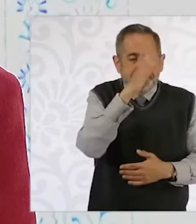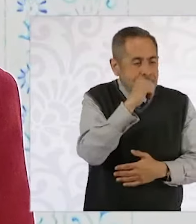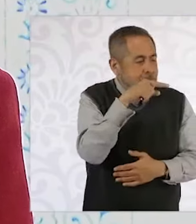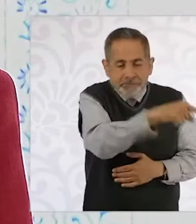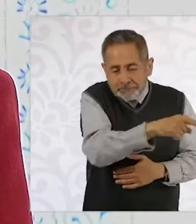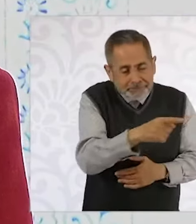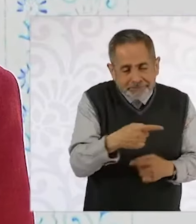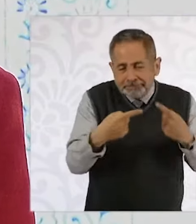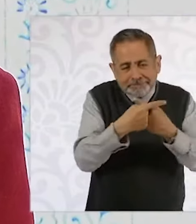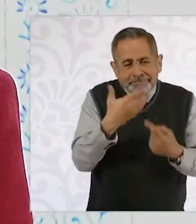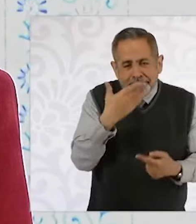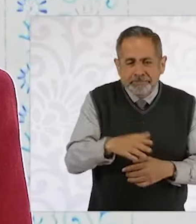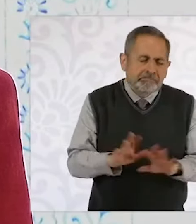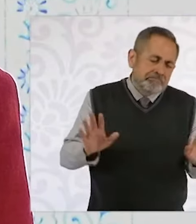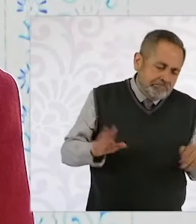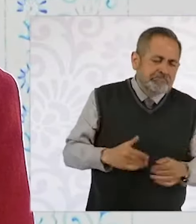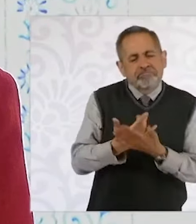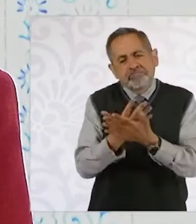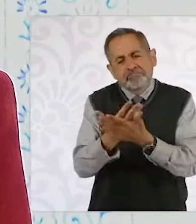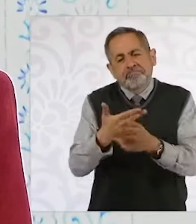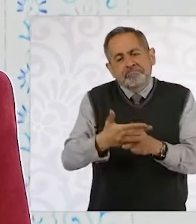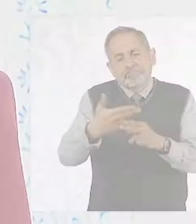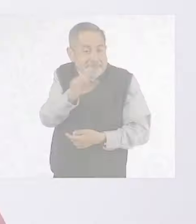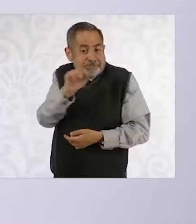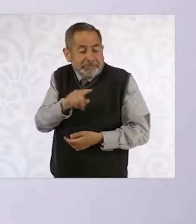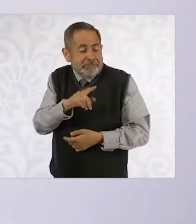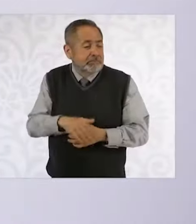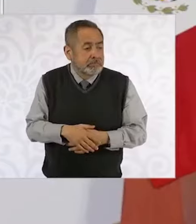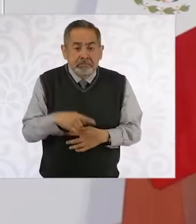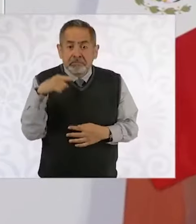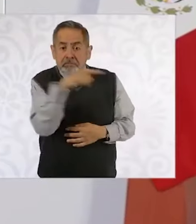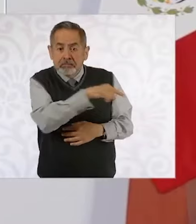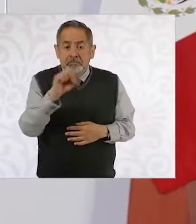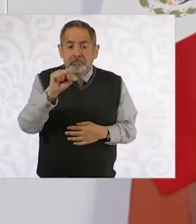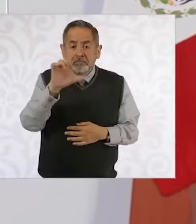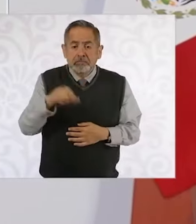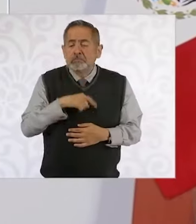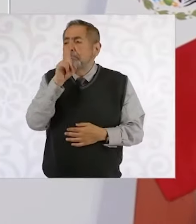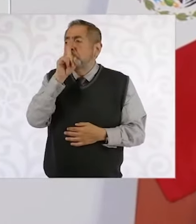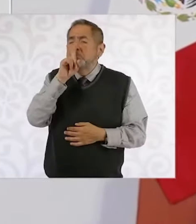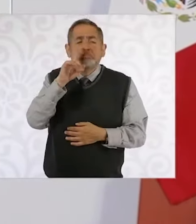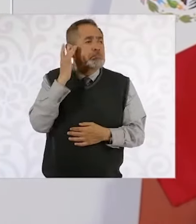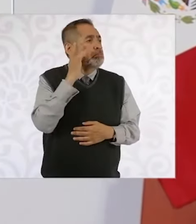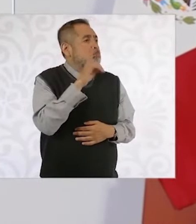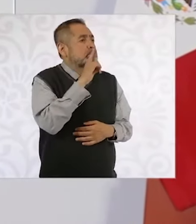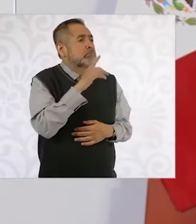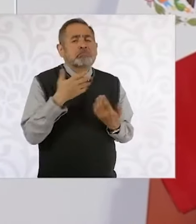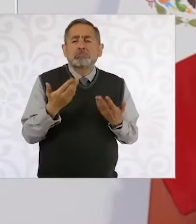ministro. Entonces, vamos a esperar a ver cuál es la votación. Las y los ministros de la Corte saben